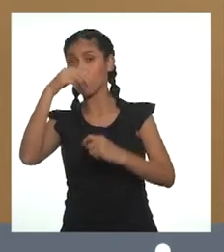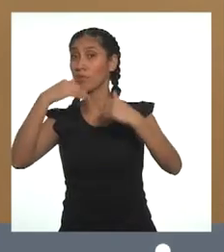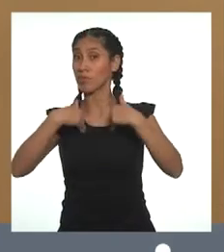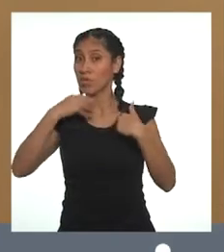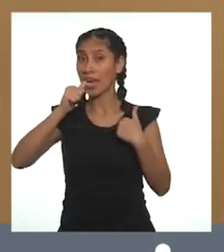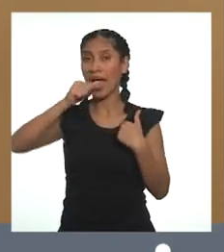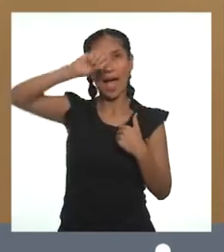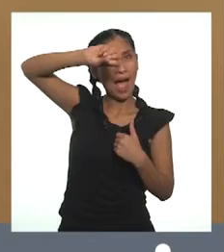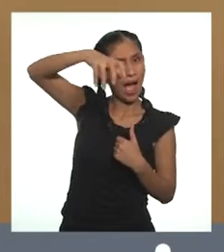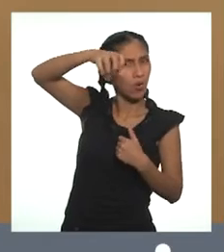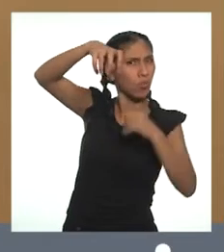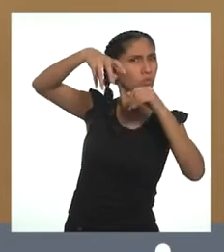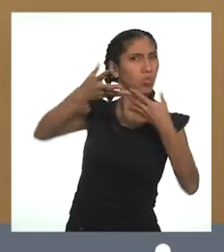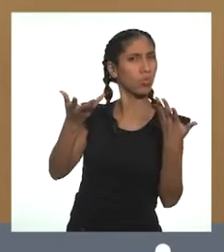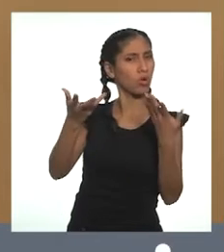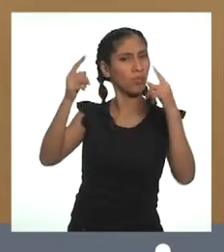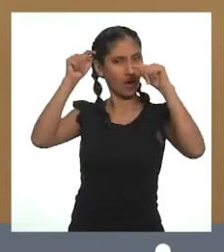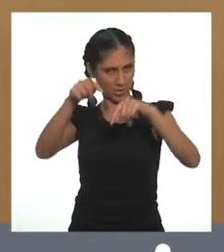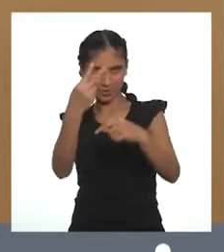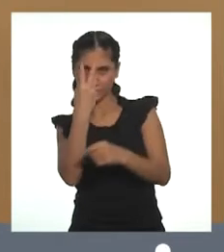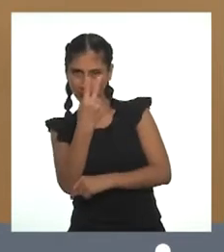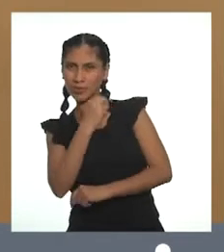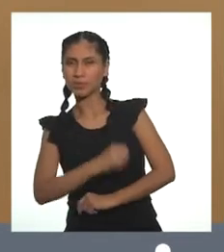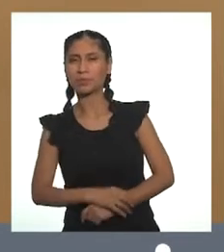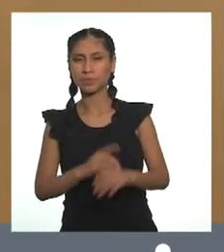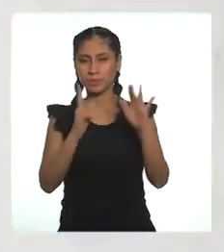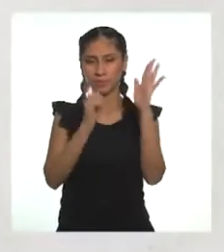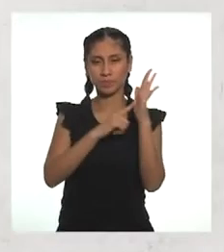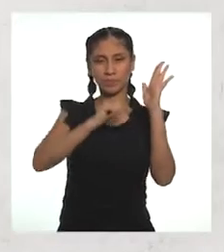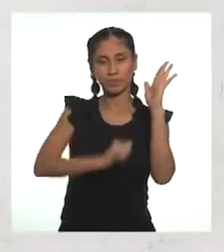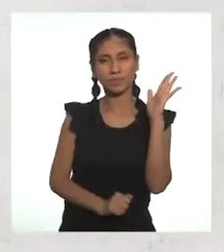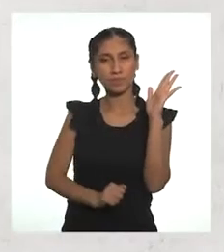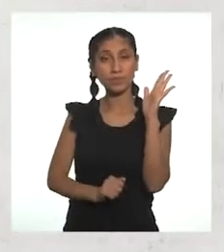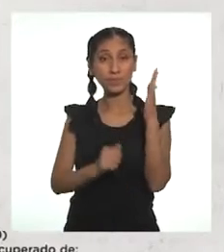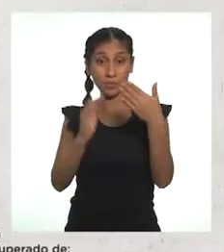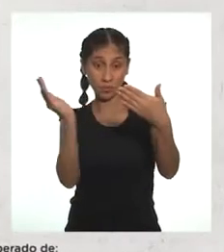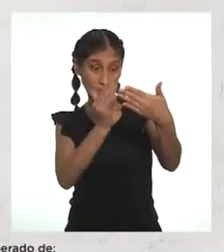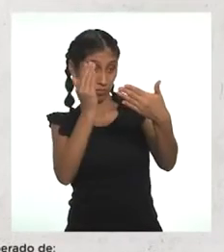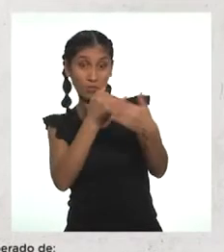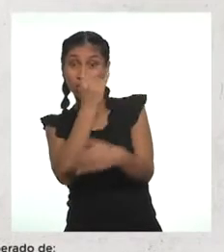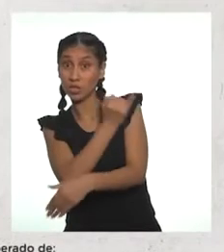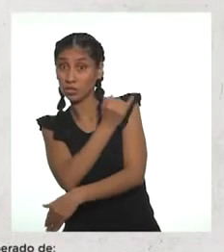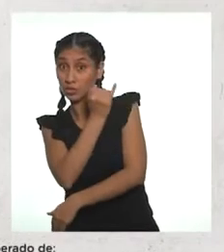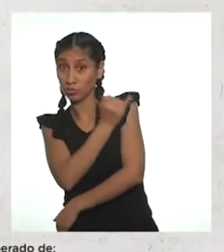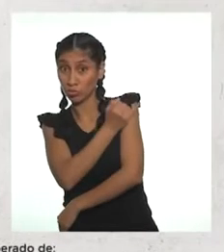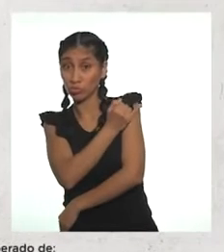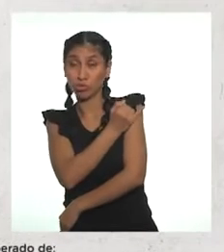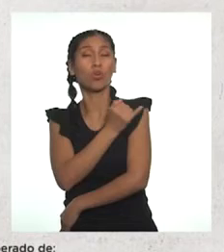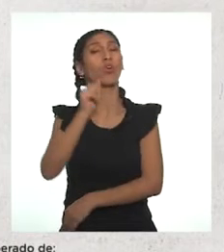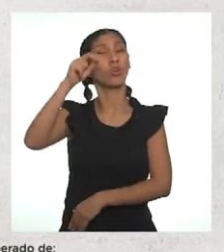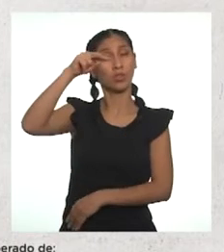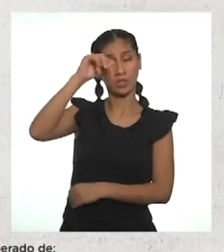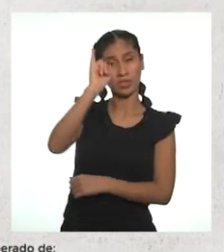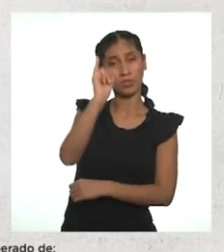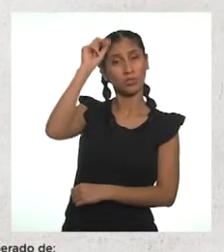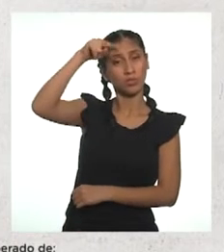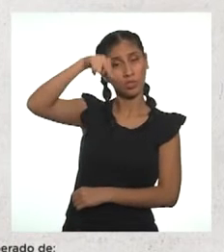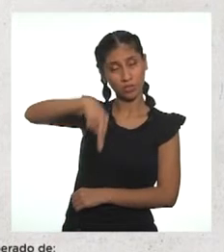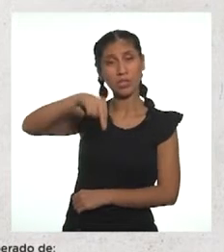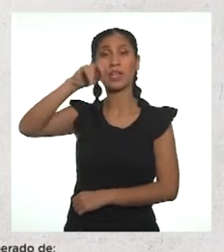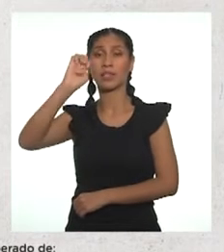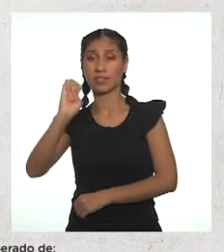Eso es algo que vamos a conocer en instantes. Según el Instituto Nacional de